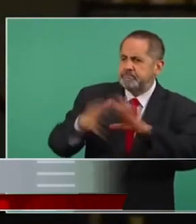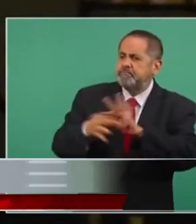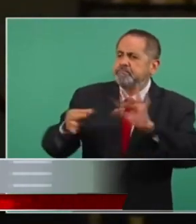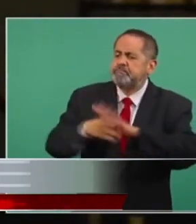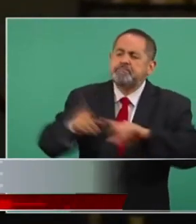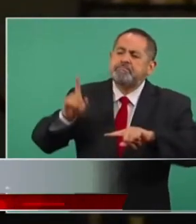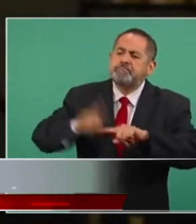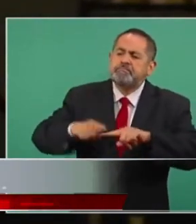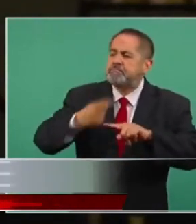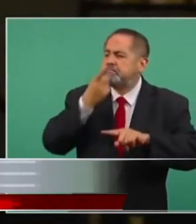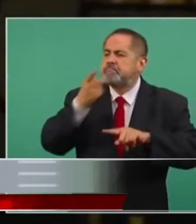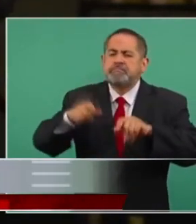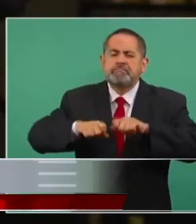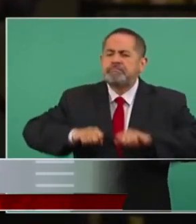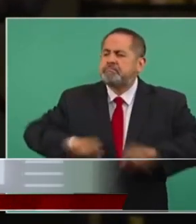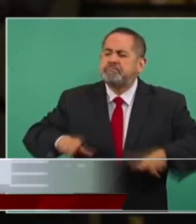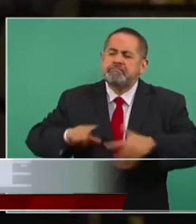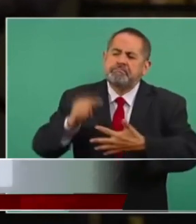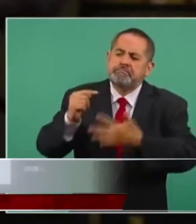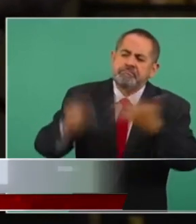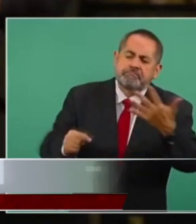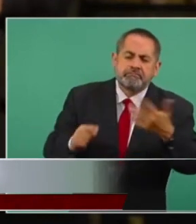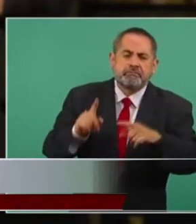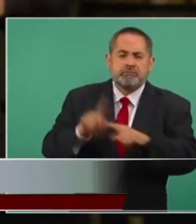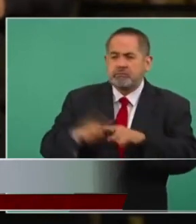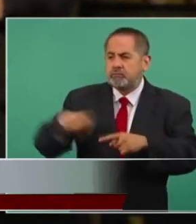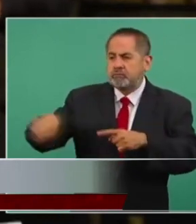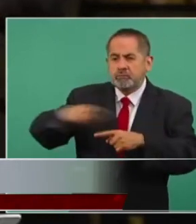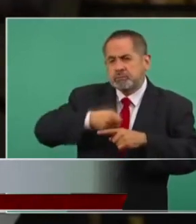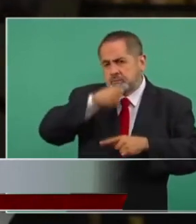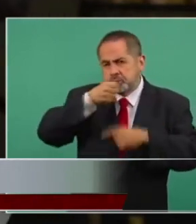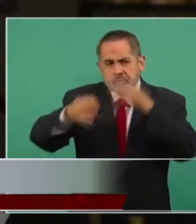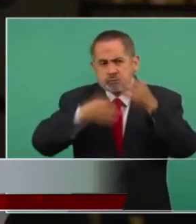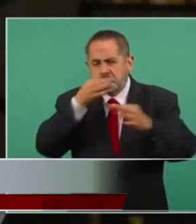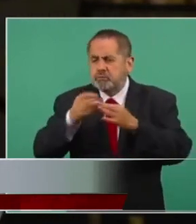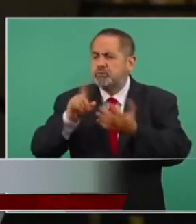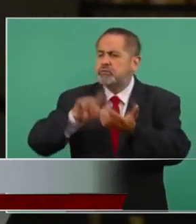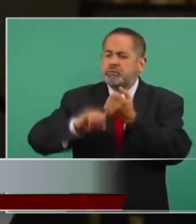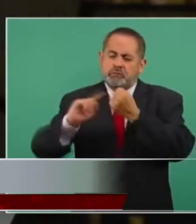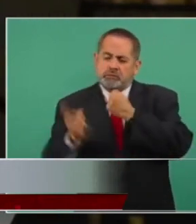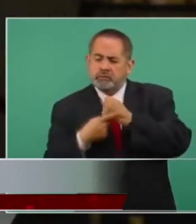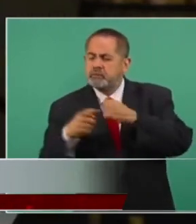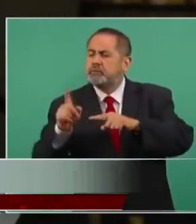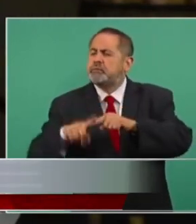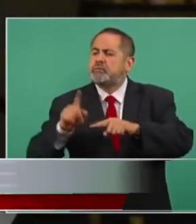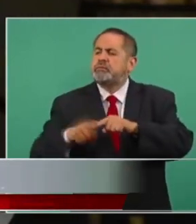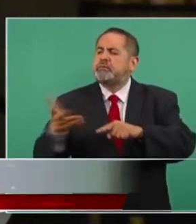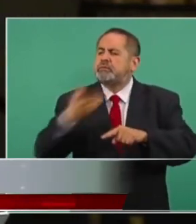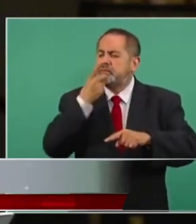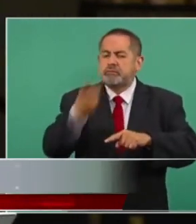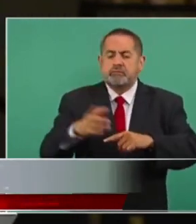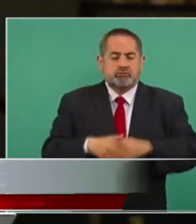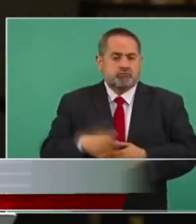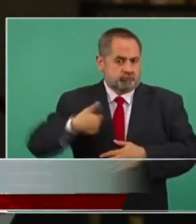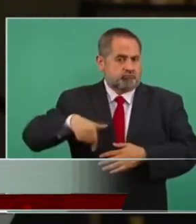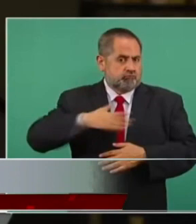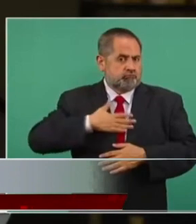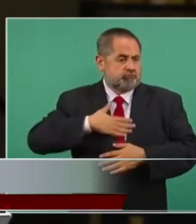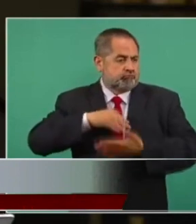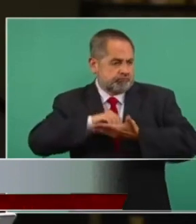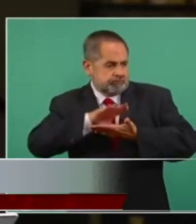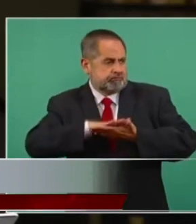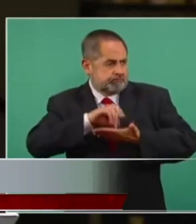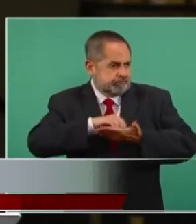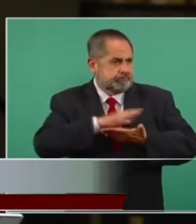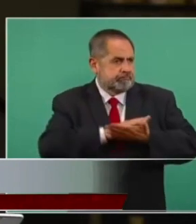fuentes de información de los reportajes que publicamos previo a esa conferencia donde documentamos que